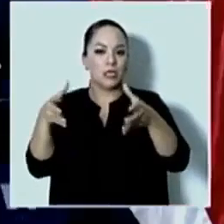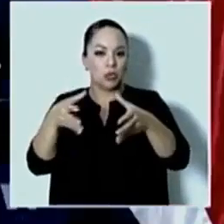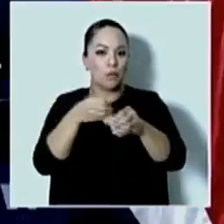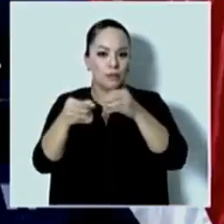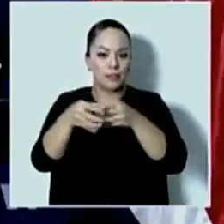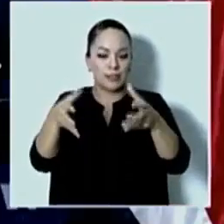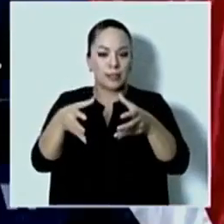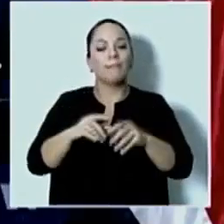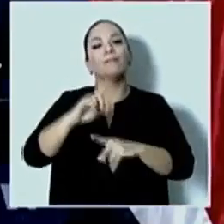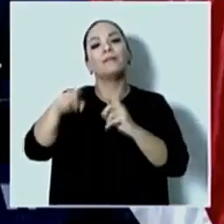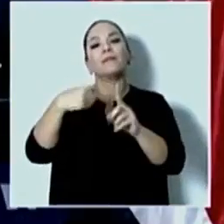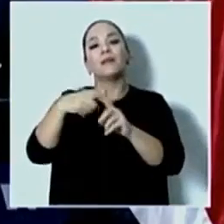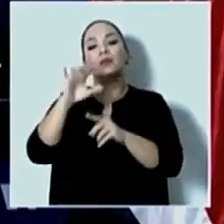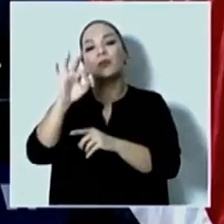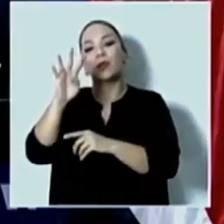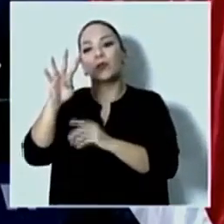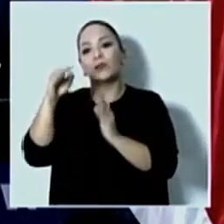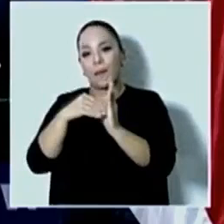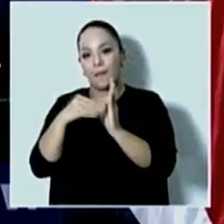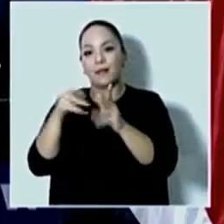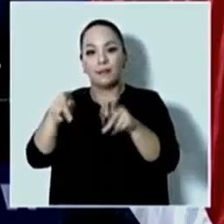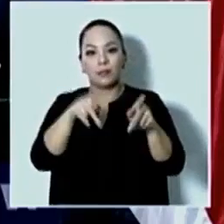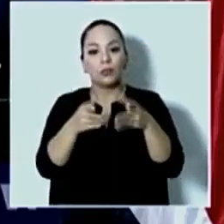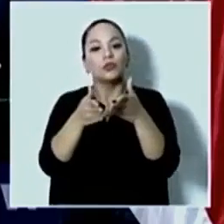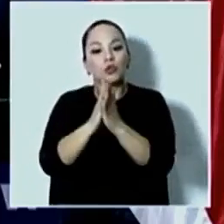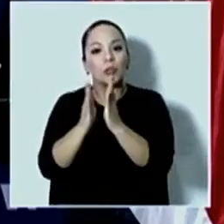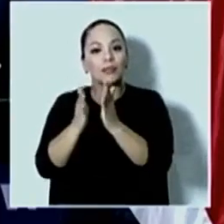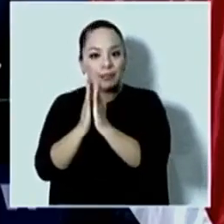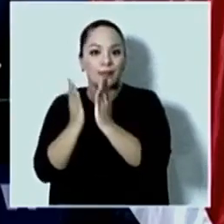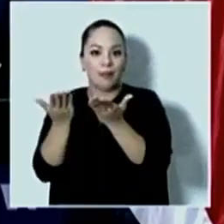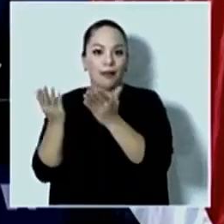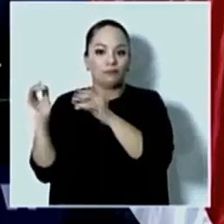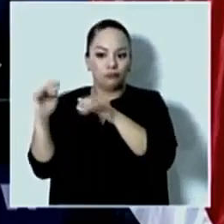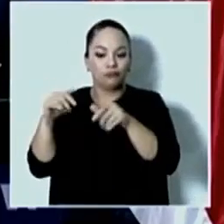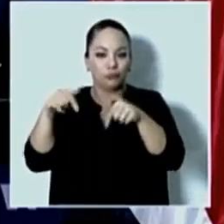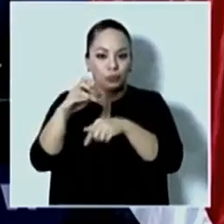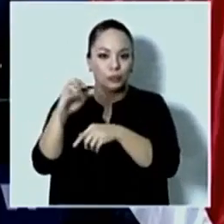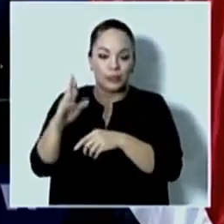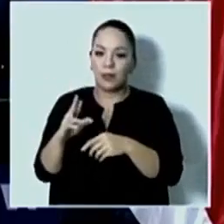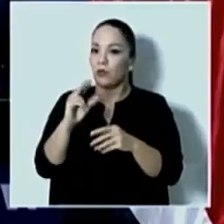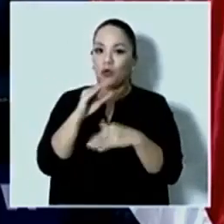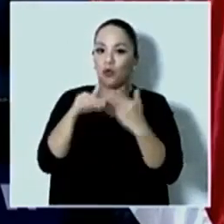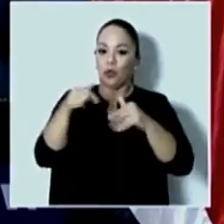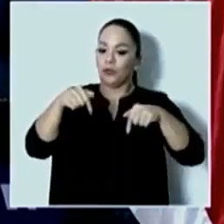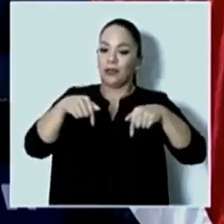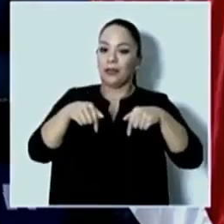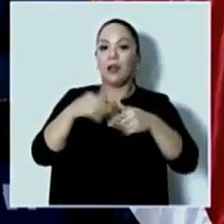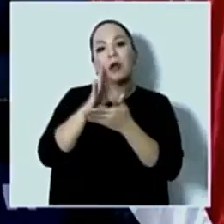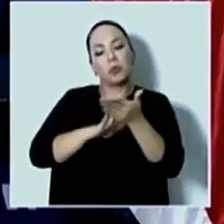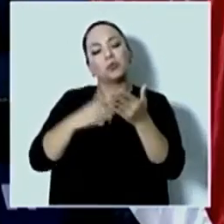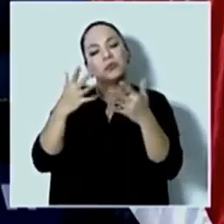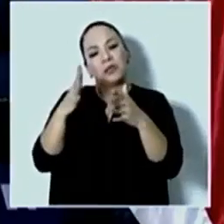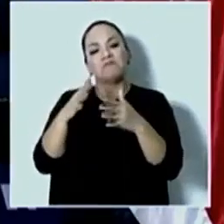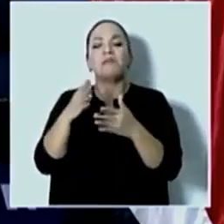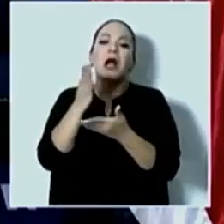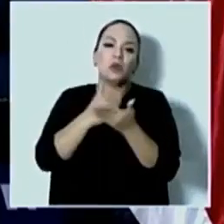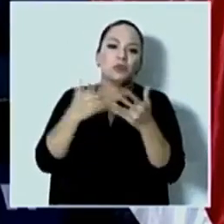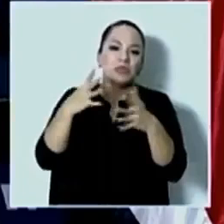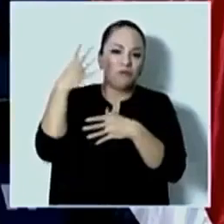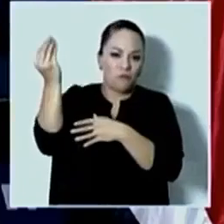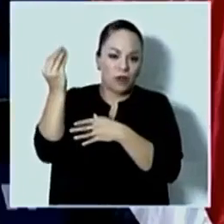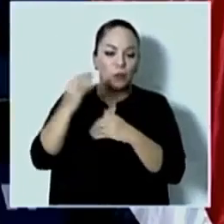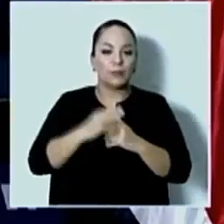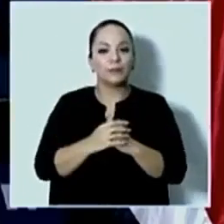unos 94 mil con solicitud. De ellos, no todos están en el país, algunos se han ido, y requieren